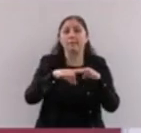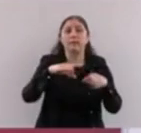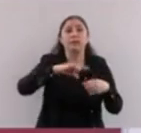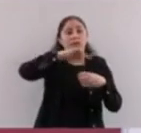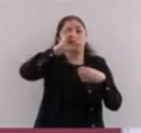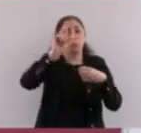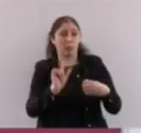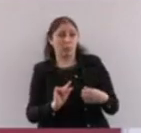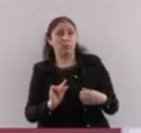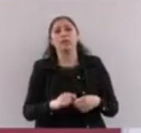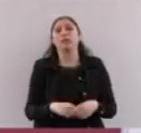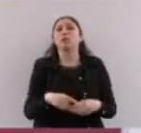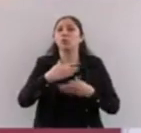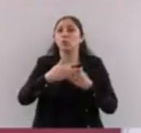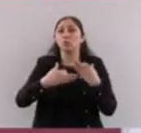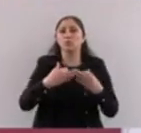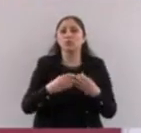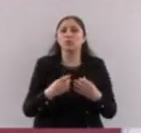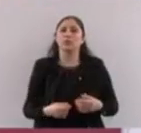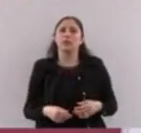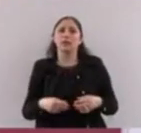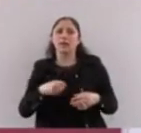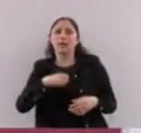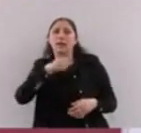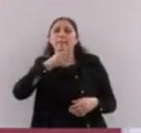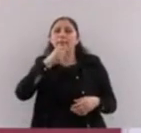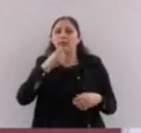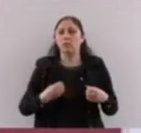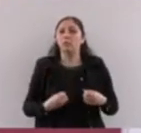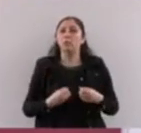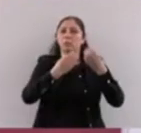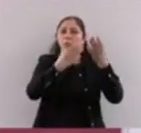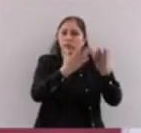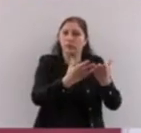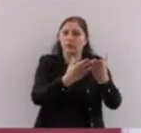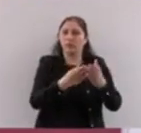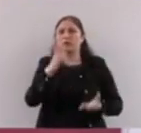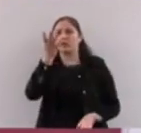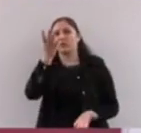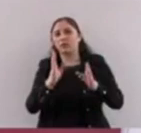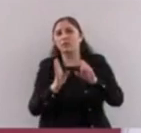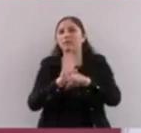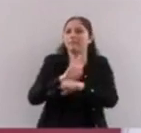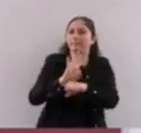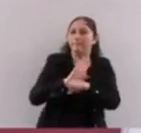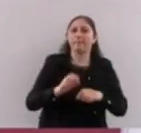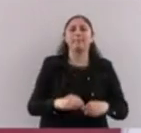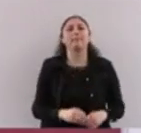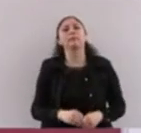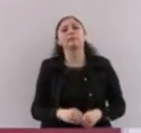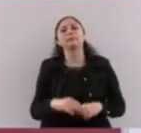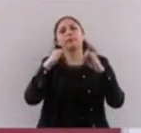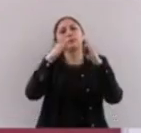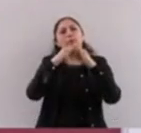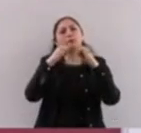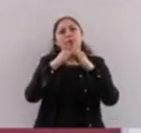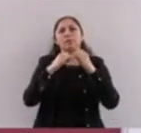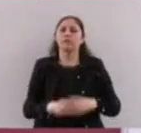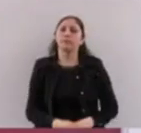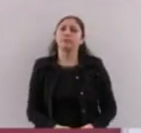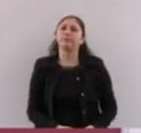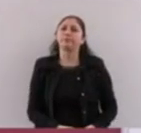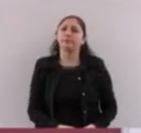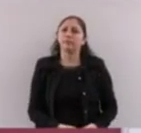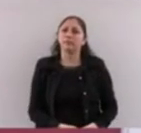Ahorita aquí ustedes en Atizapán, bueno, pues vivimos en el Valle de México y hay muchas sucursales bancarias de diverso